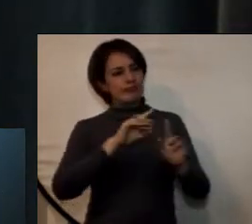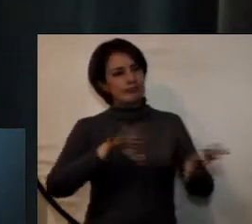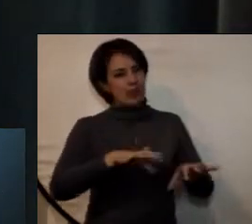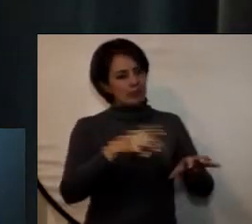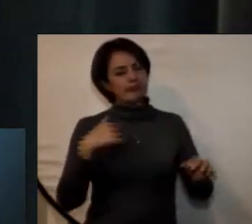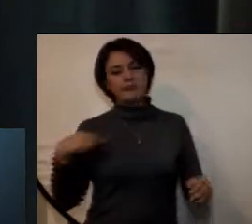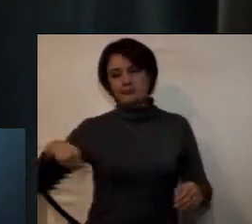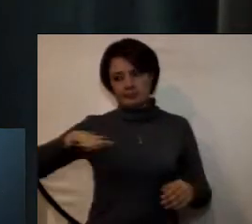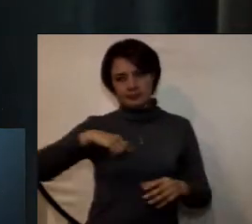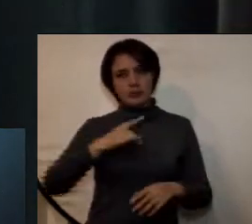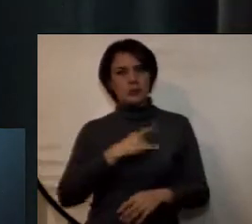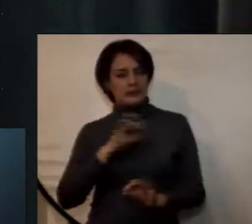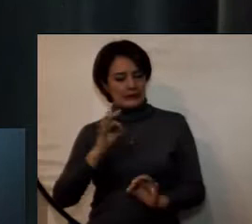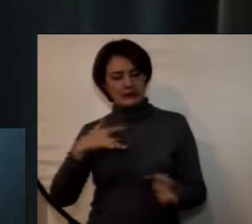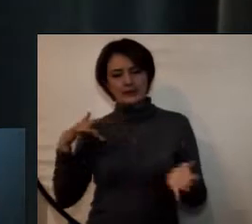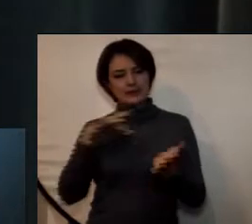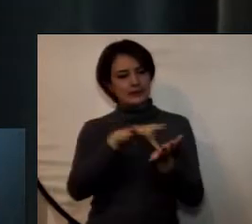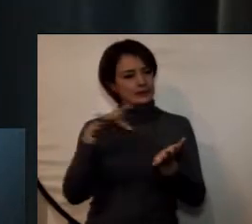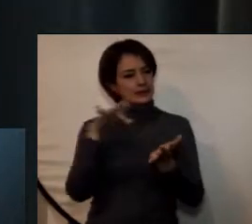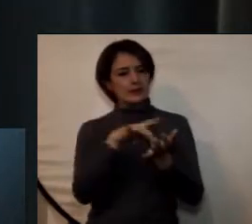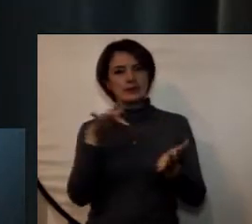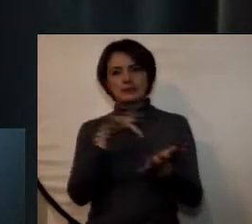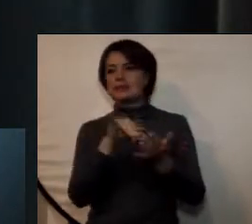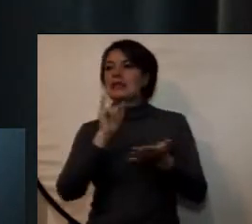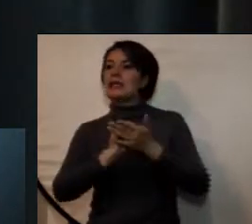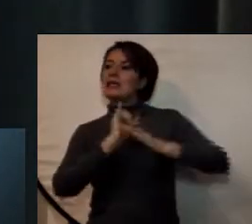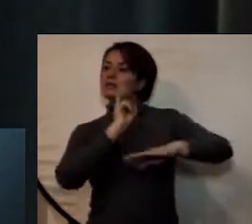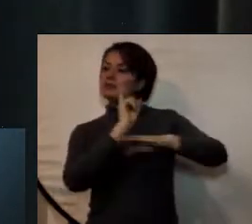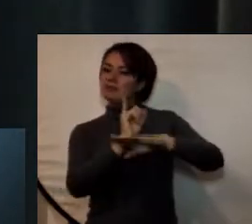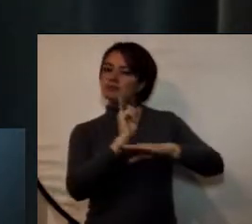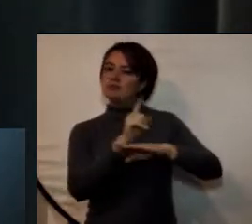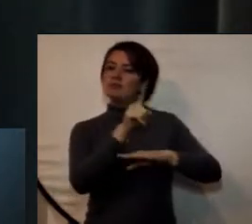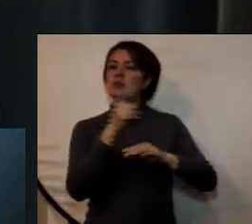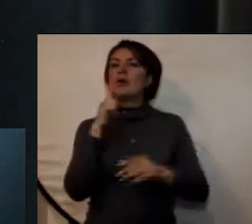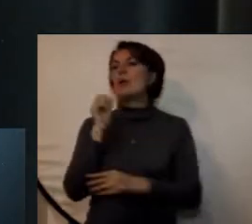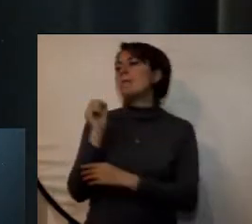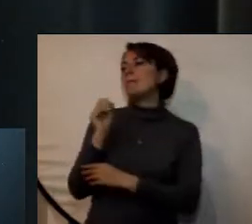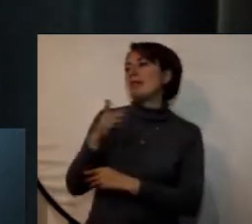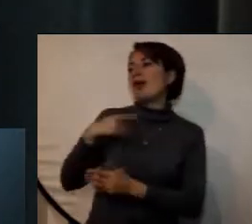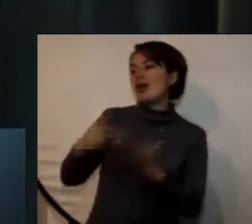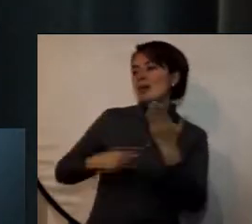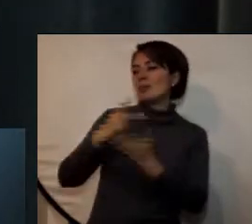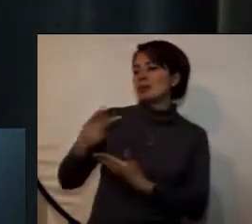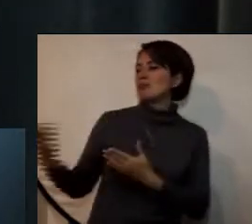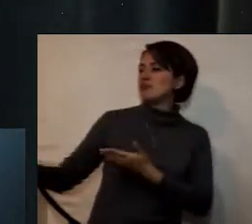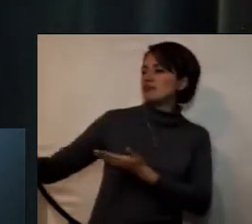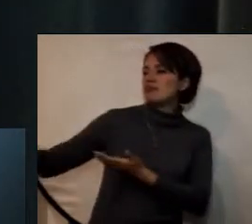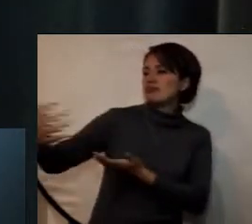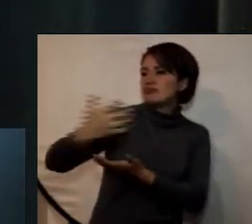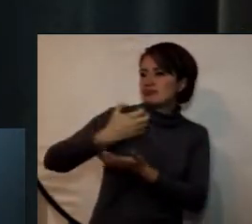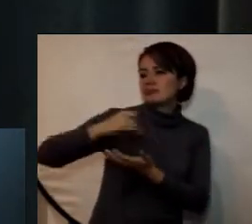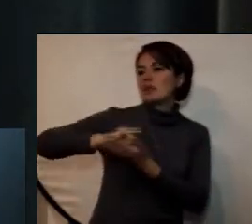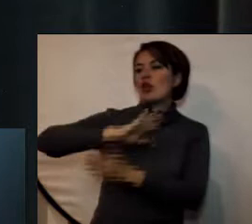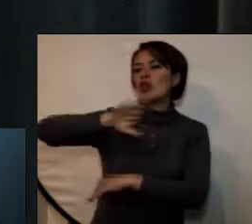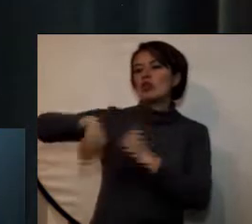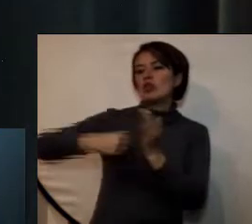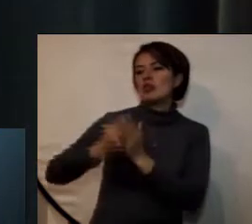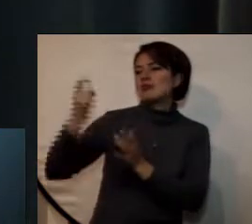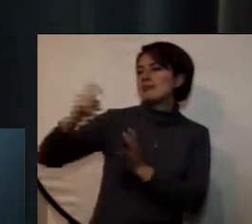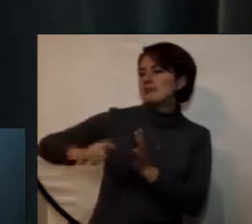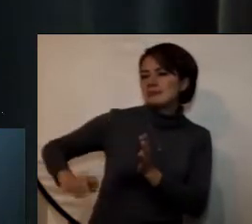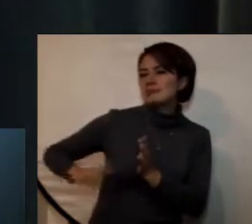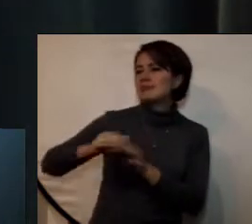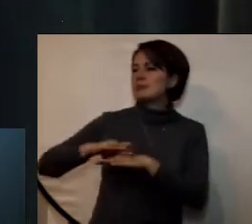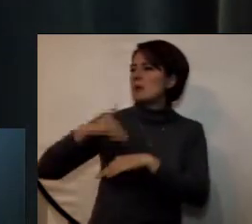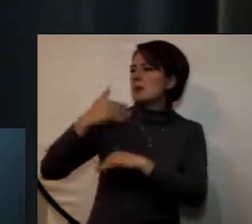esta institución está organizando un banco de proyectos para atender todas las necesidades